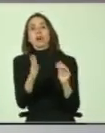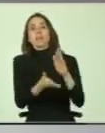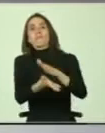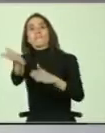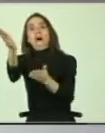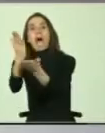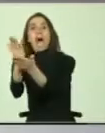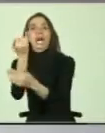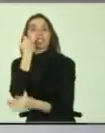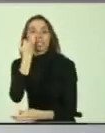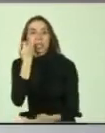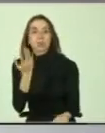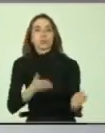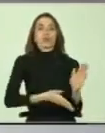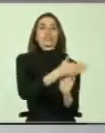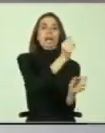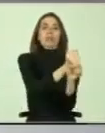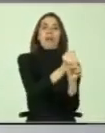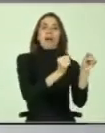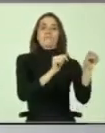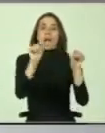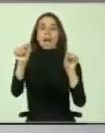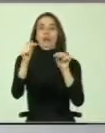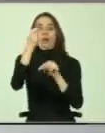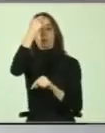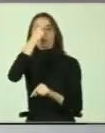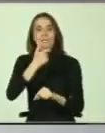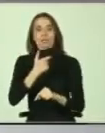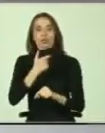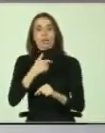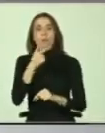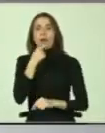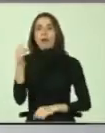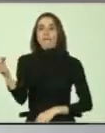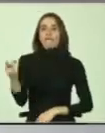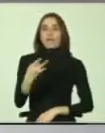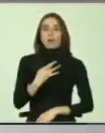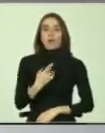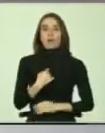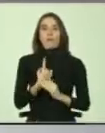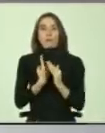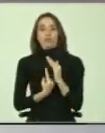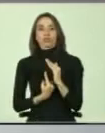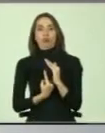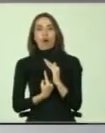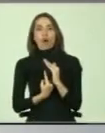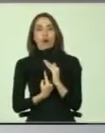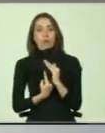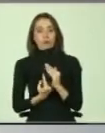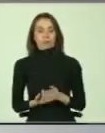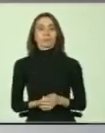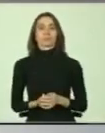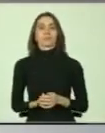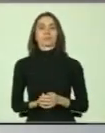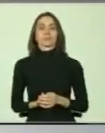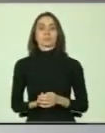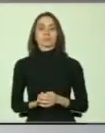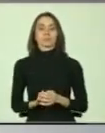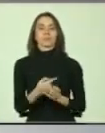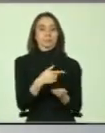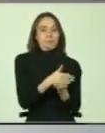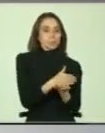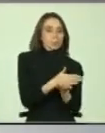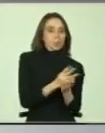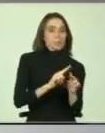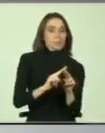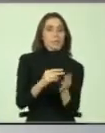instituto, puede estar en su lugar de trabajo, que es cuando la persona es más vulnerable, cuando está sola. Por lo anterior, toda estrategia para